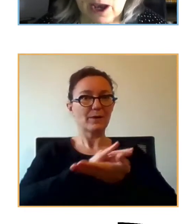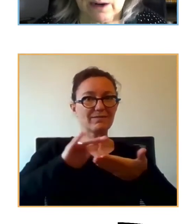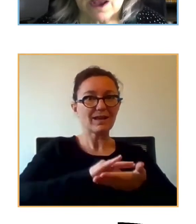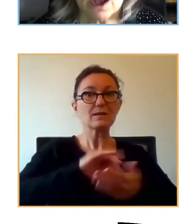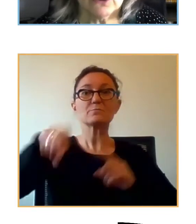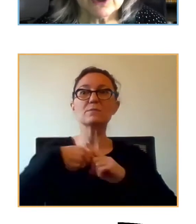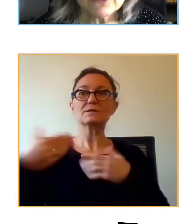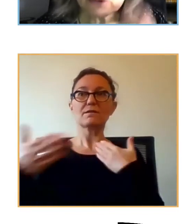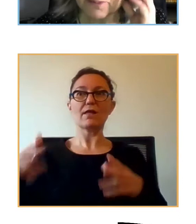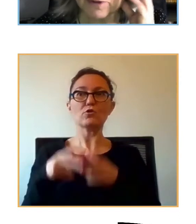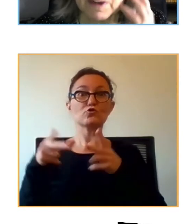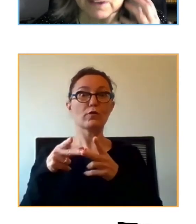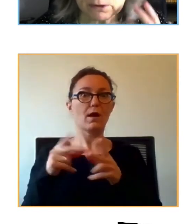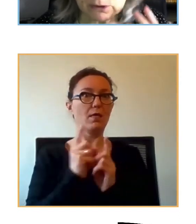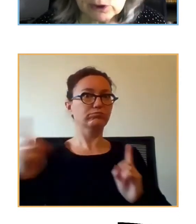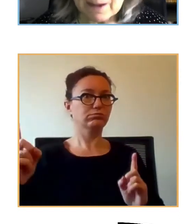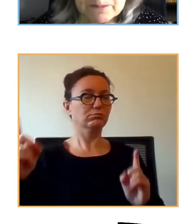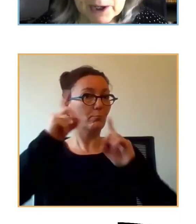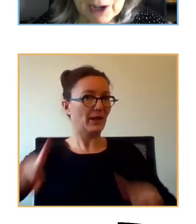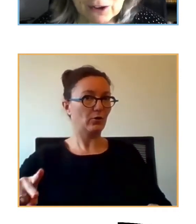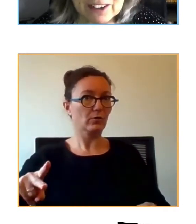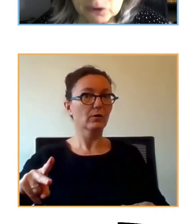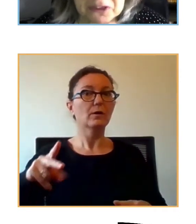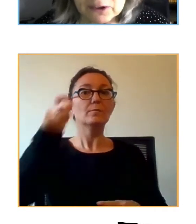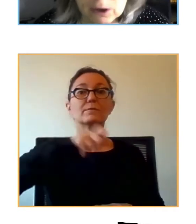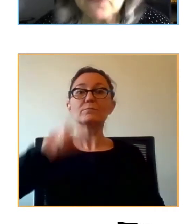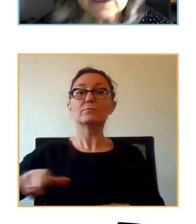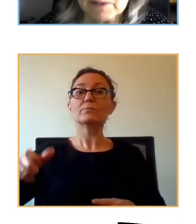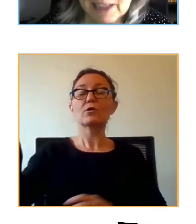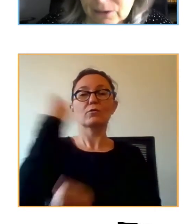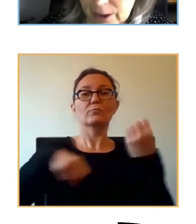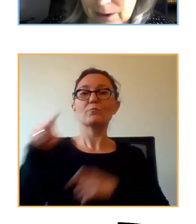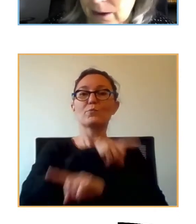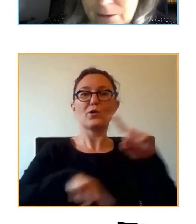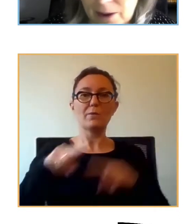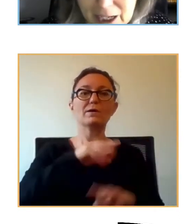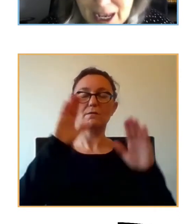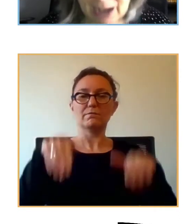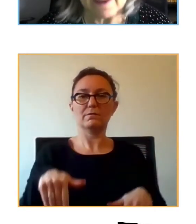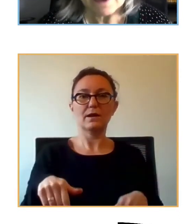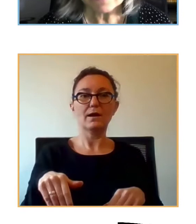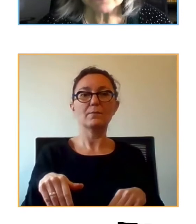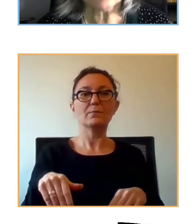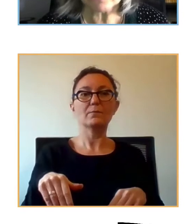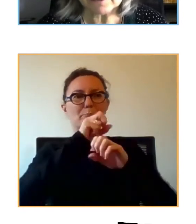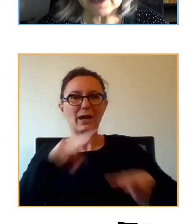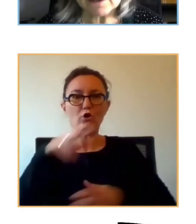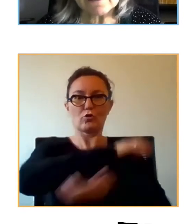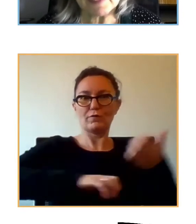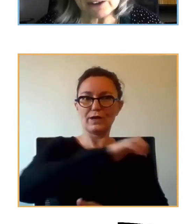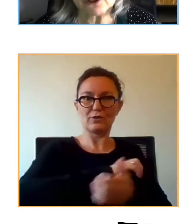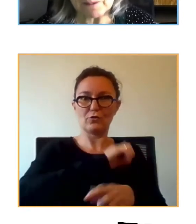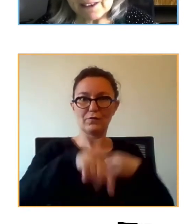relación social. Los niños con problemas de conducta han empeorado la situación de conflictividad familiar y en los